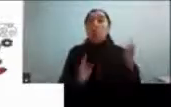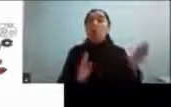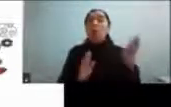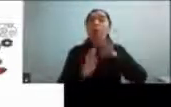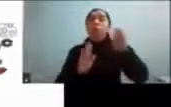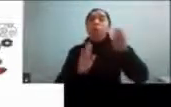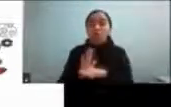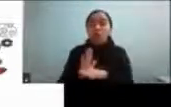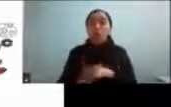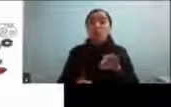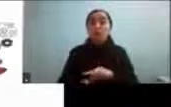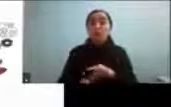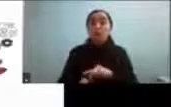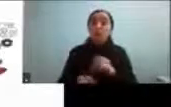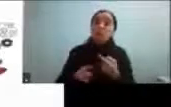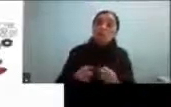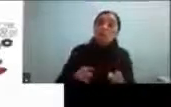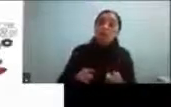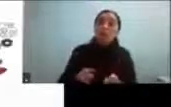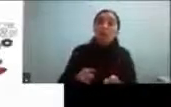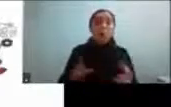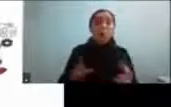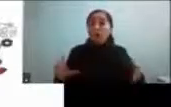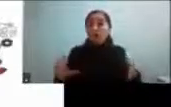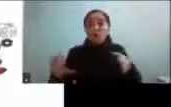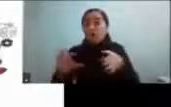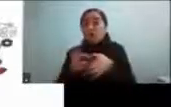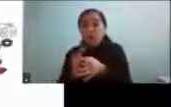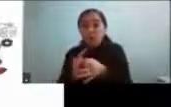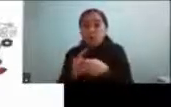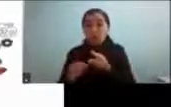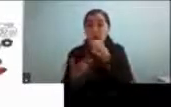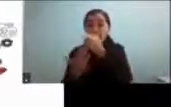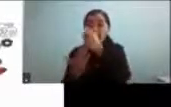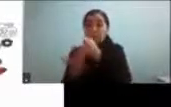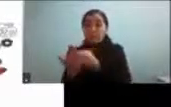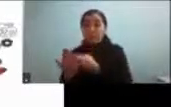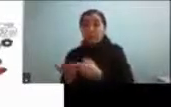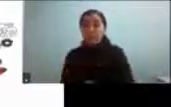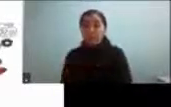rasgos muy altos pero que no calza con un diagnóstico de autismo